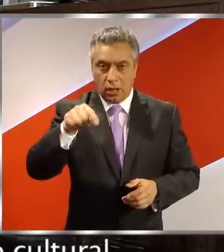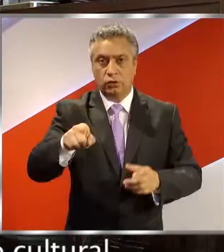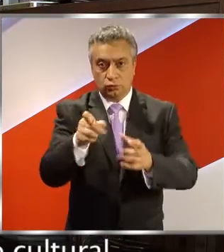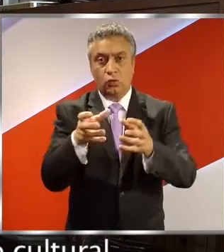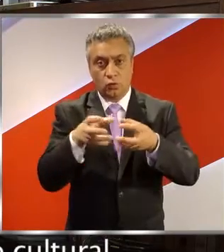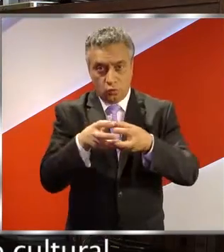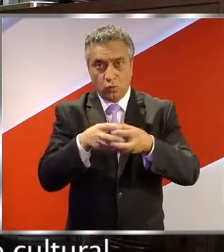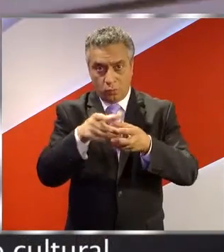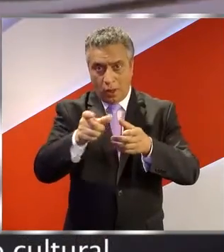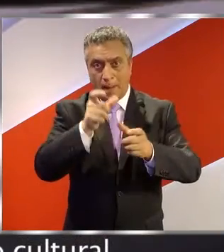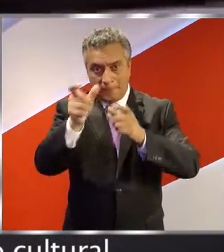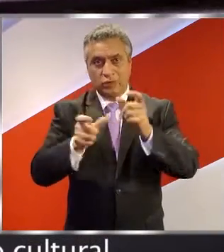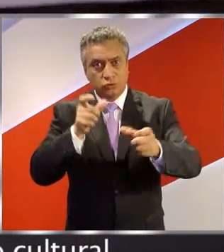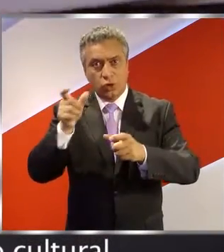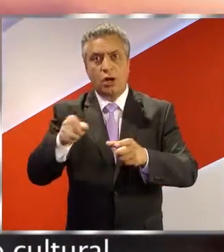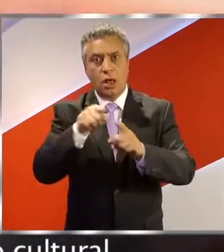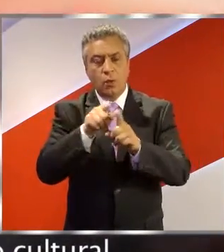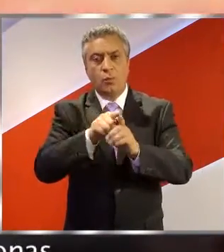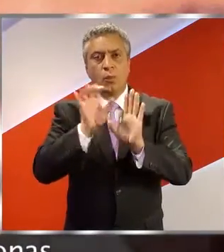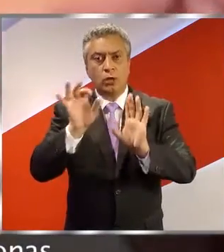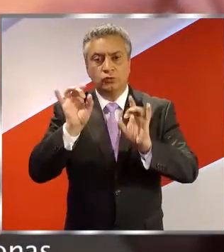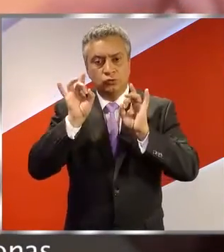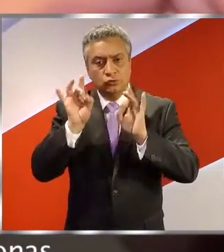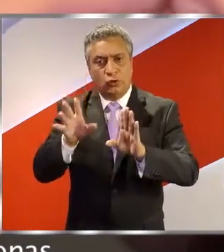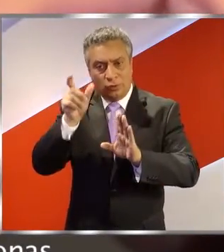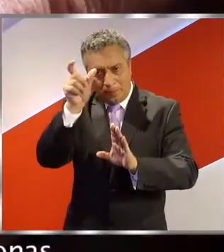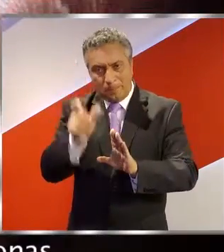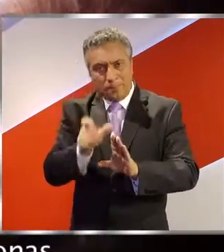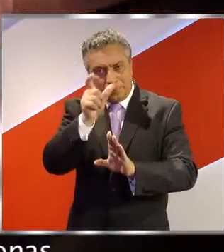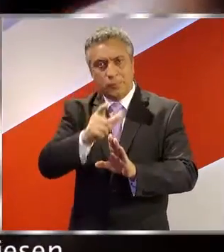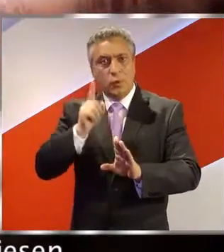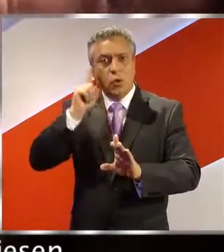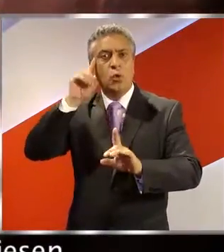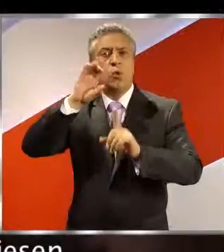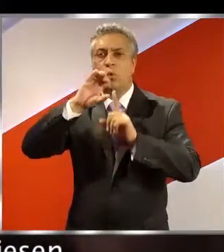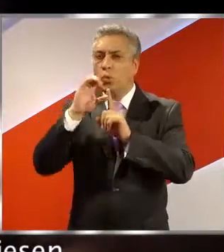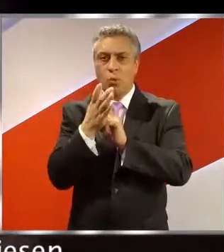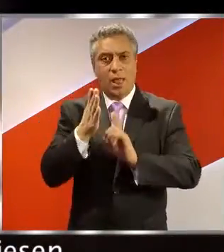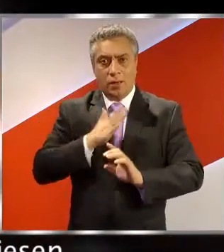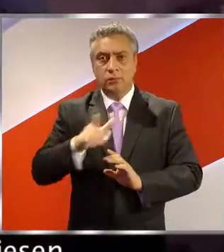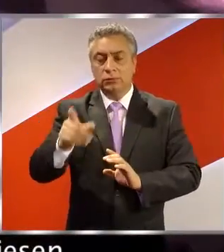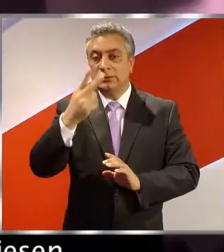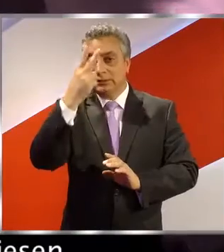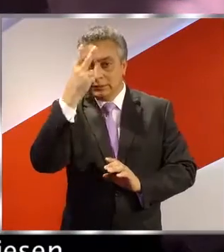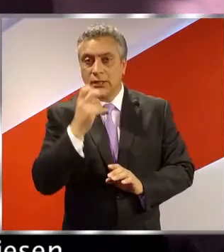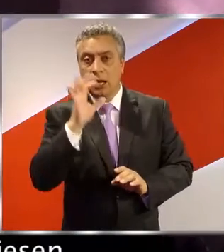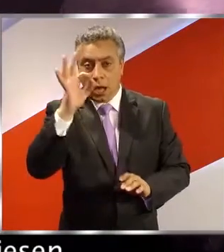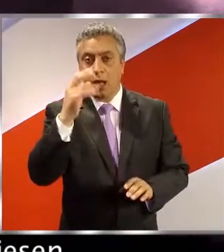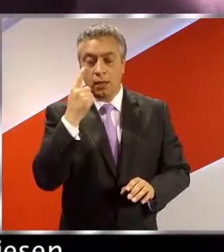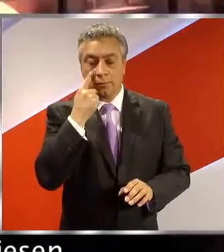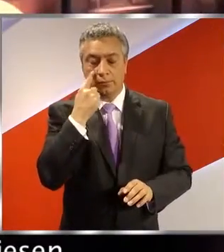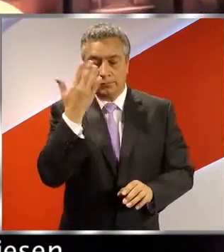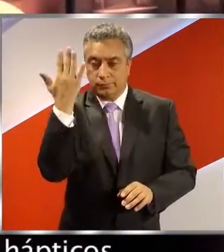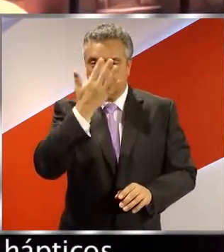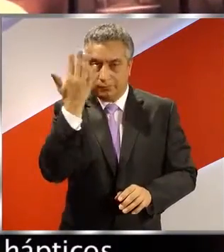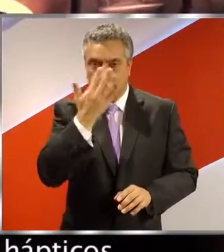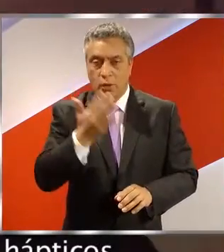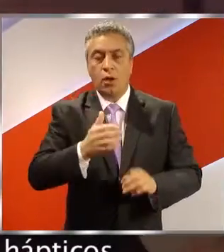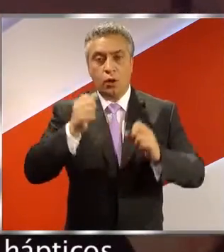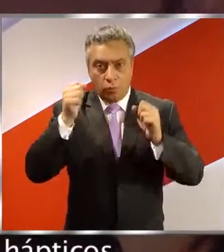que a través del patrimonio cultural que tiene el campo, personas ciegas y baja visión, pudiesen